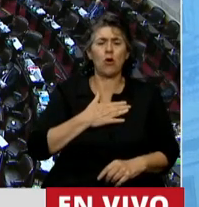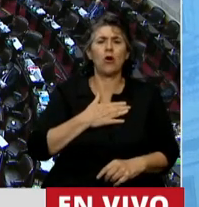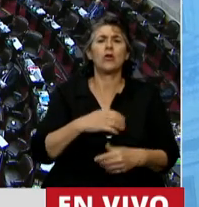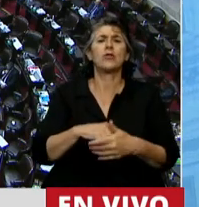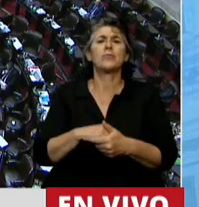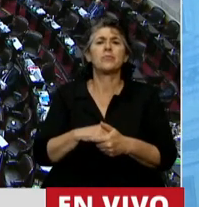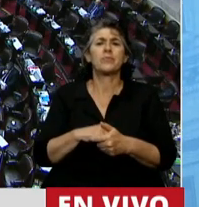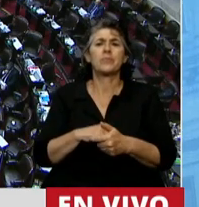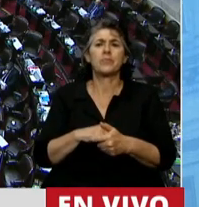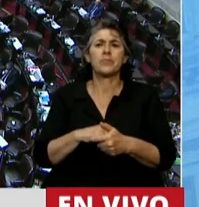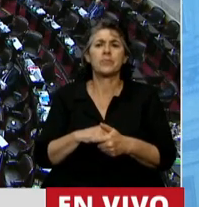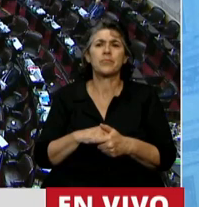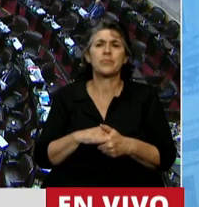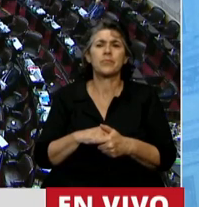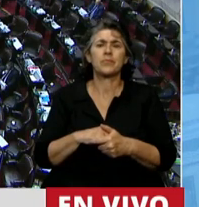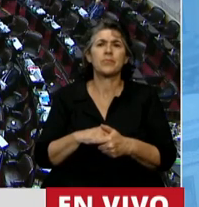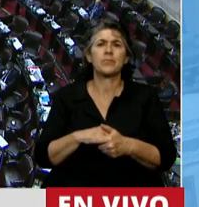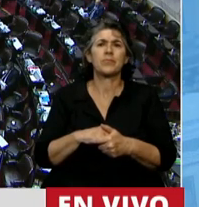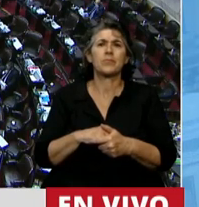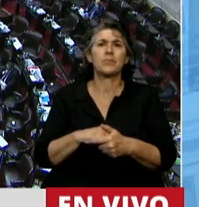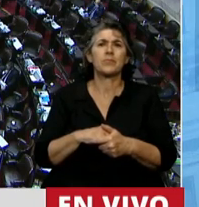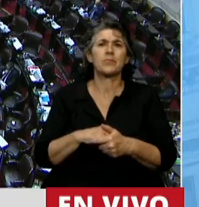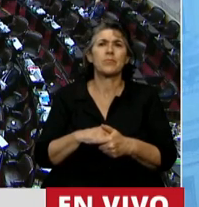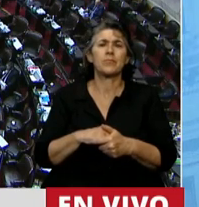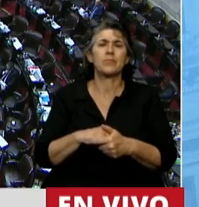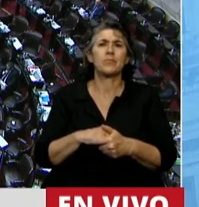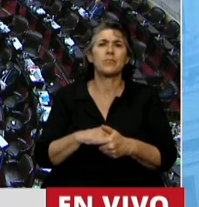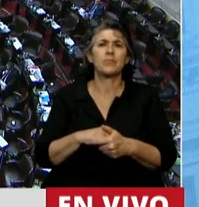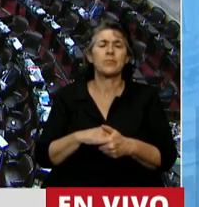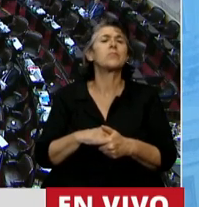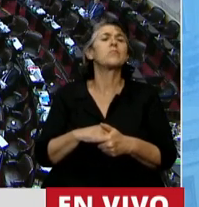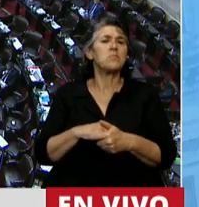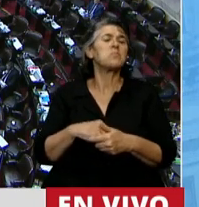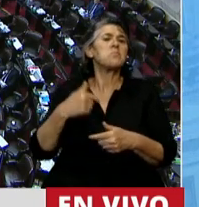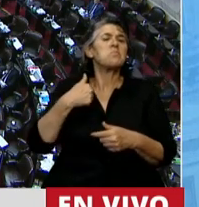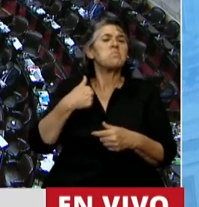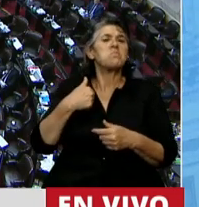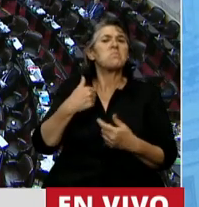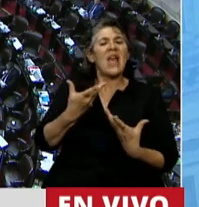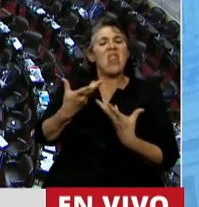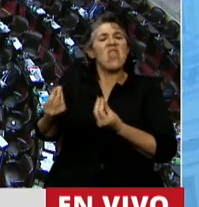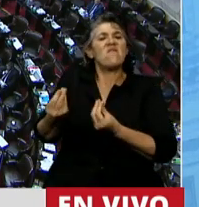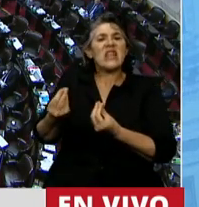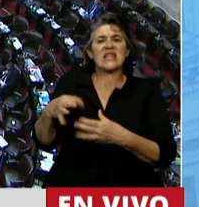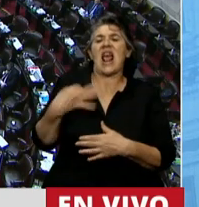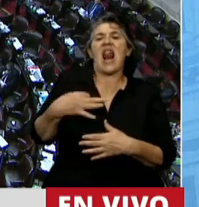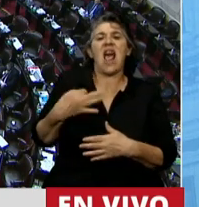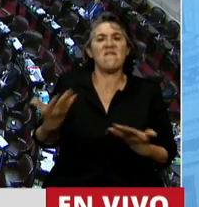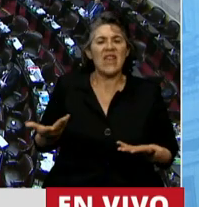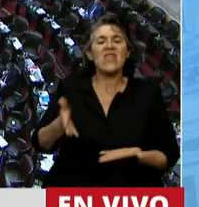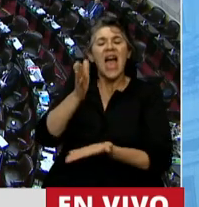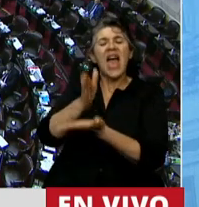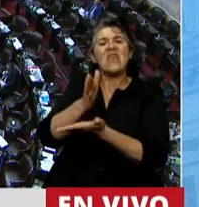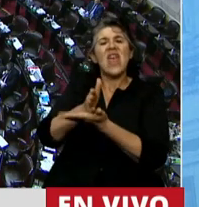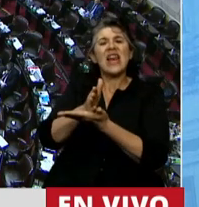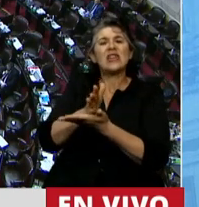apoyo, digamos, hablando desde el derecho natural y en defensa de la vida. No me